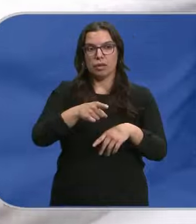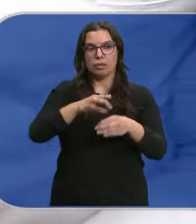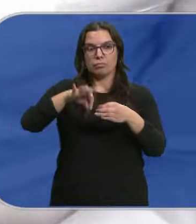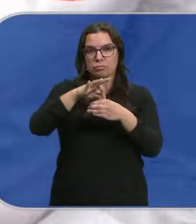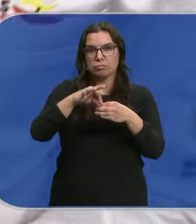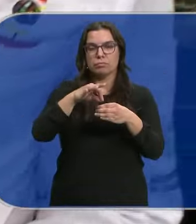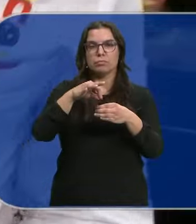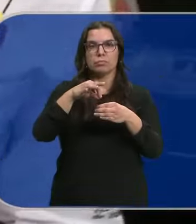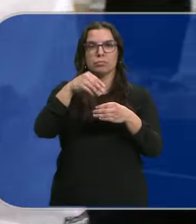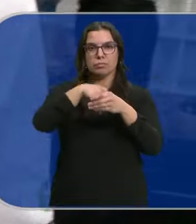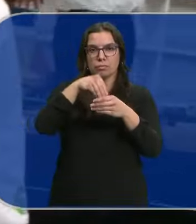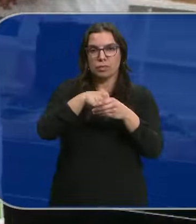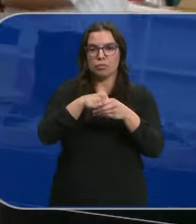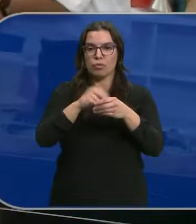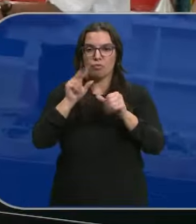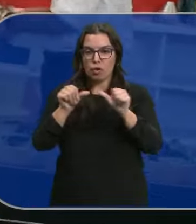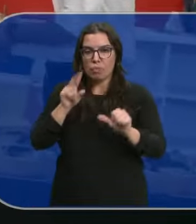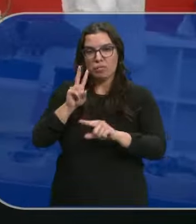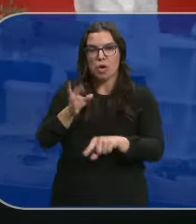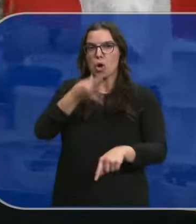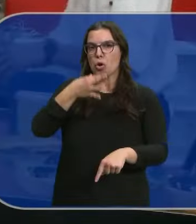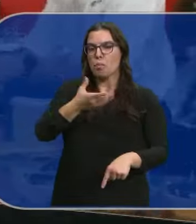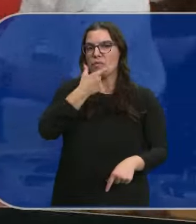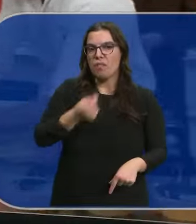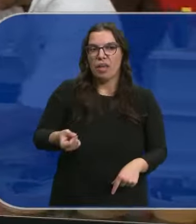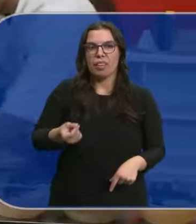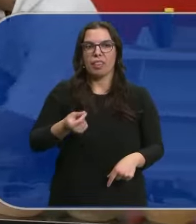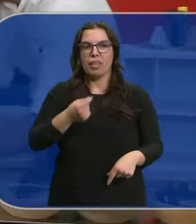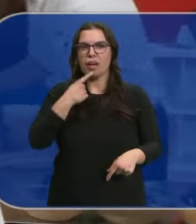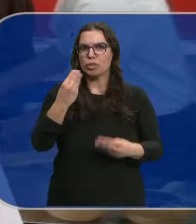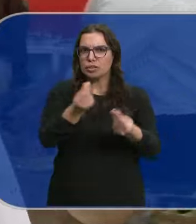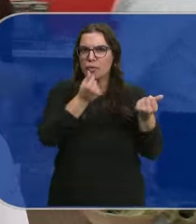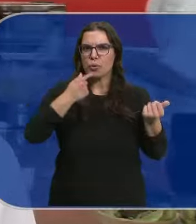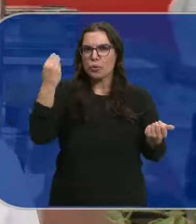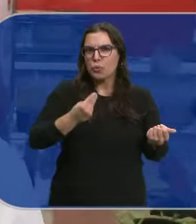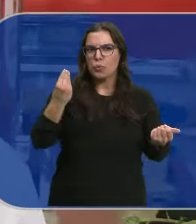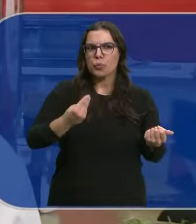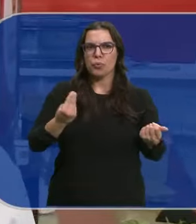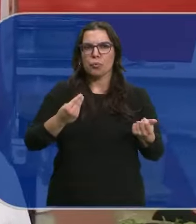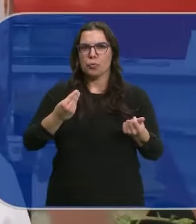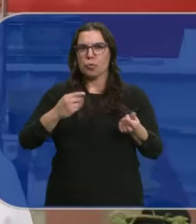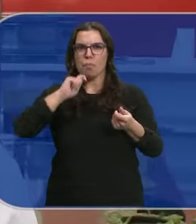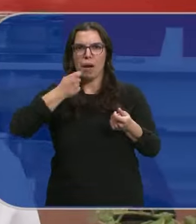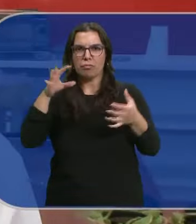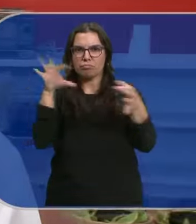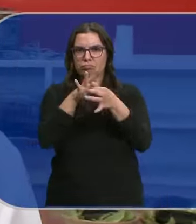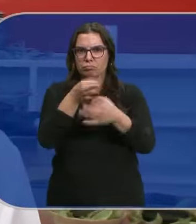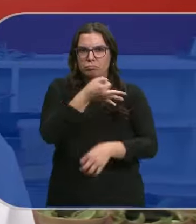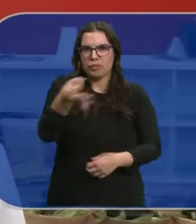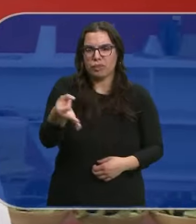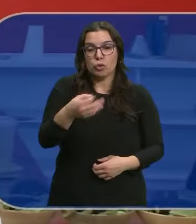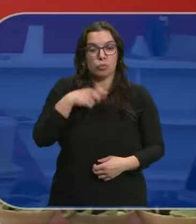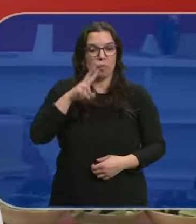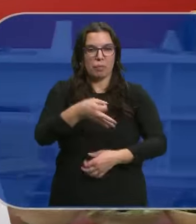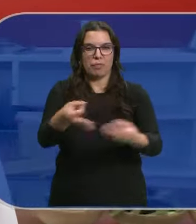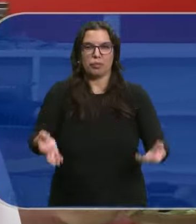de changurro Con un brioche Y bueno es fácil de comer El guiso es súper sabroso Queda fenomenal Con el pan Bueno yo Este tipo de tapas